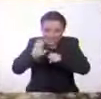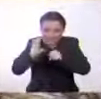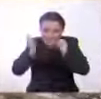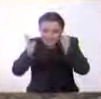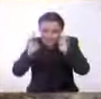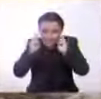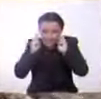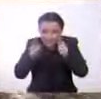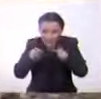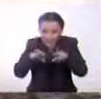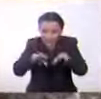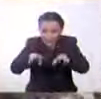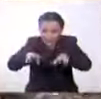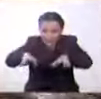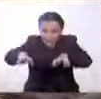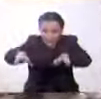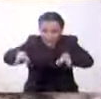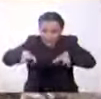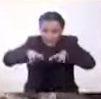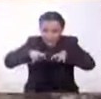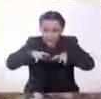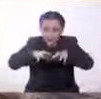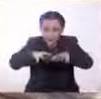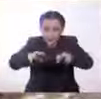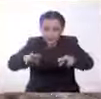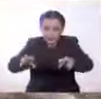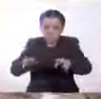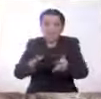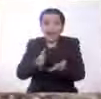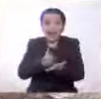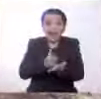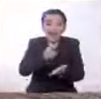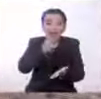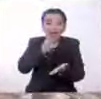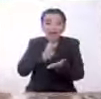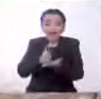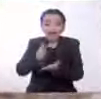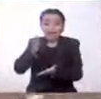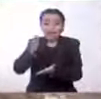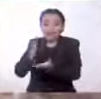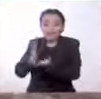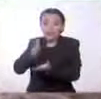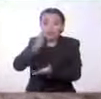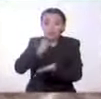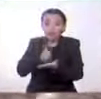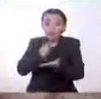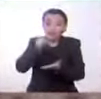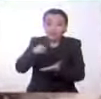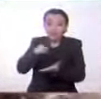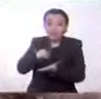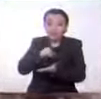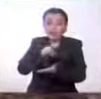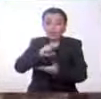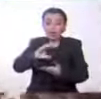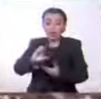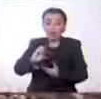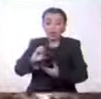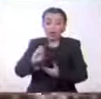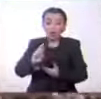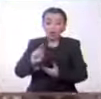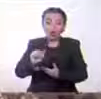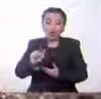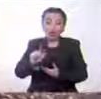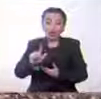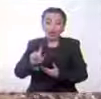gris? Son muchos animales llamados corales. No se mueven y